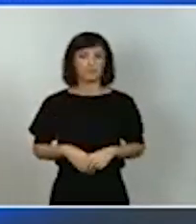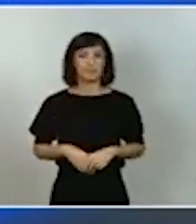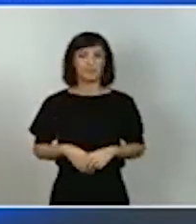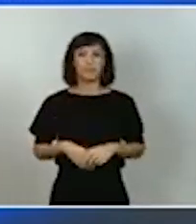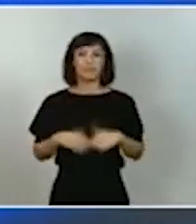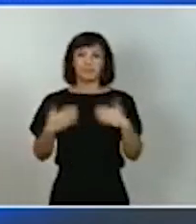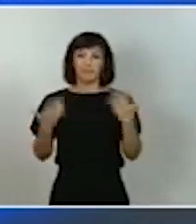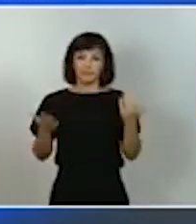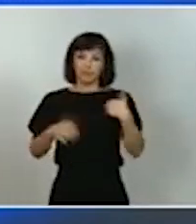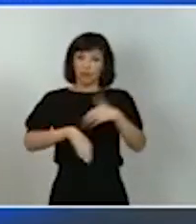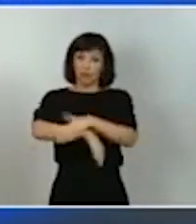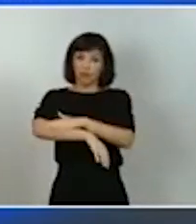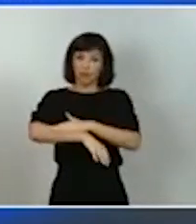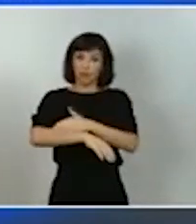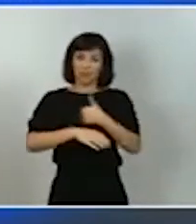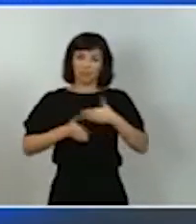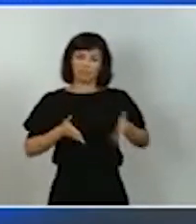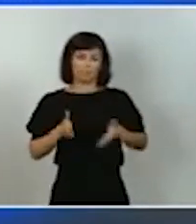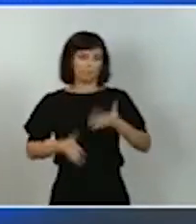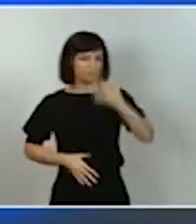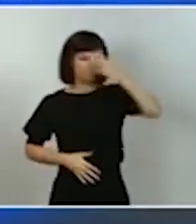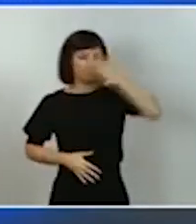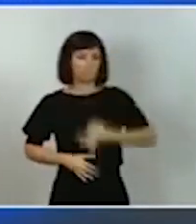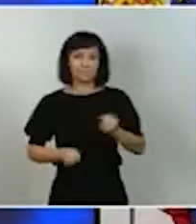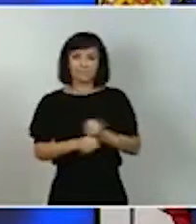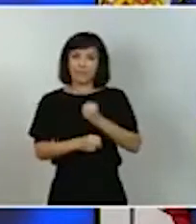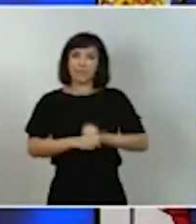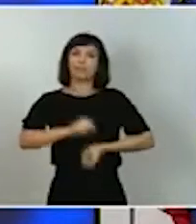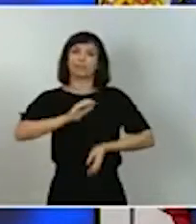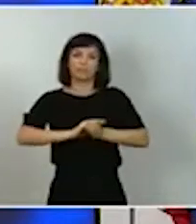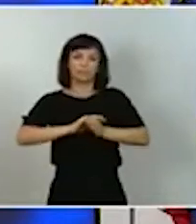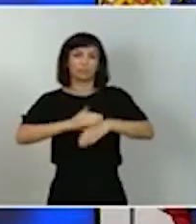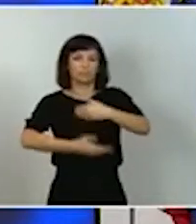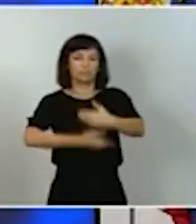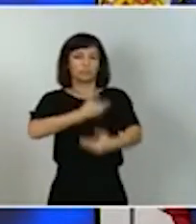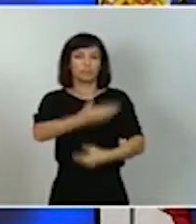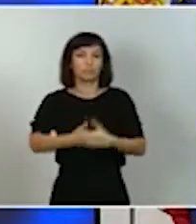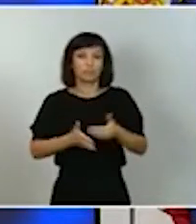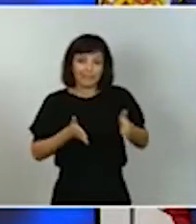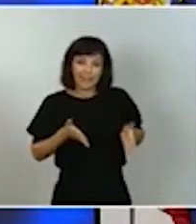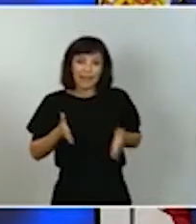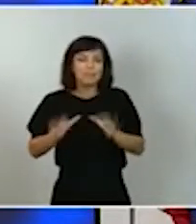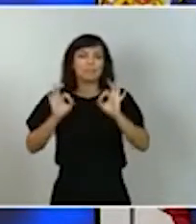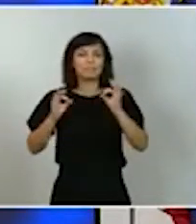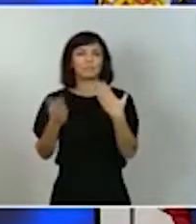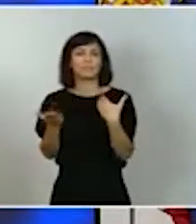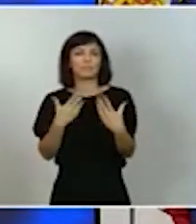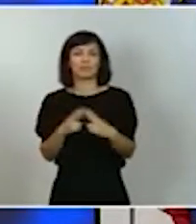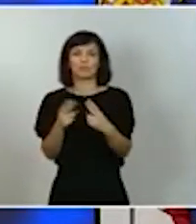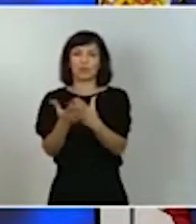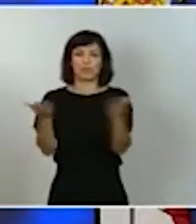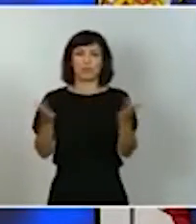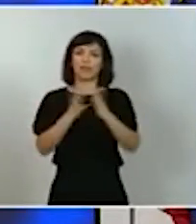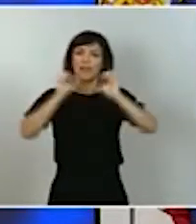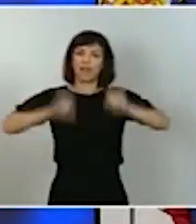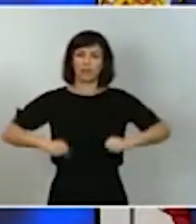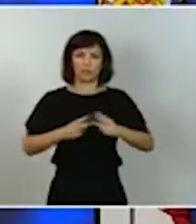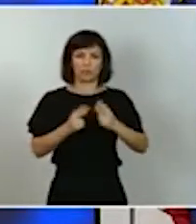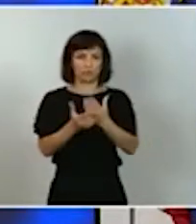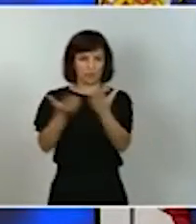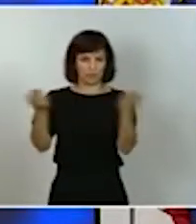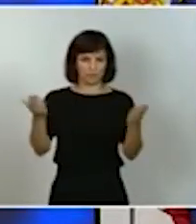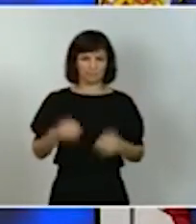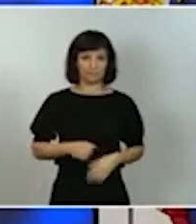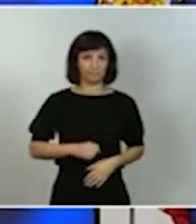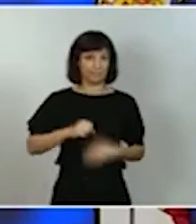Gobierno y vamos a continuar trabajando. Y es el camino del diálogo social, del acuerdo social. Y el segundo es